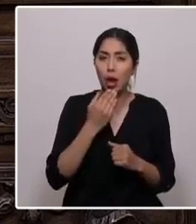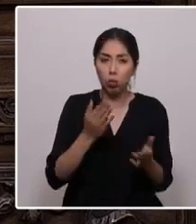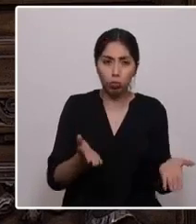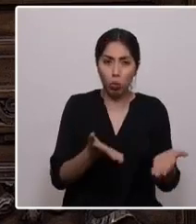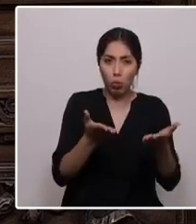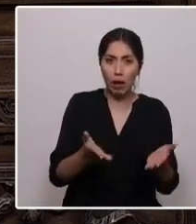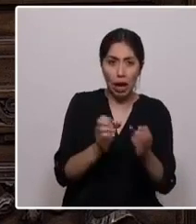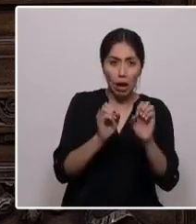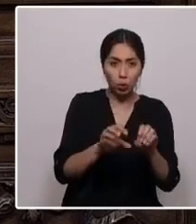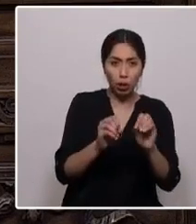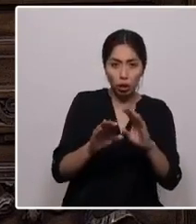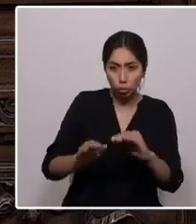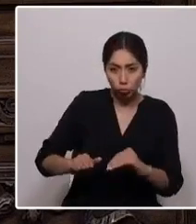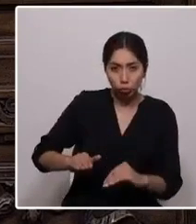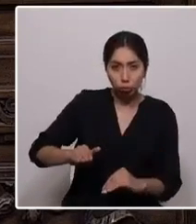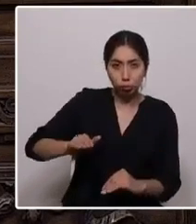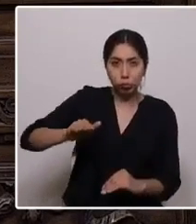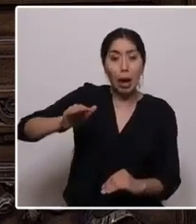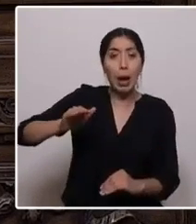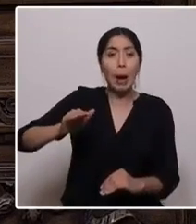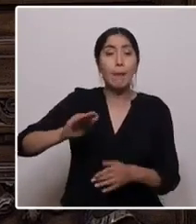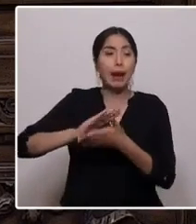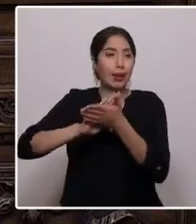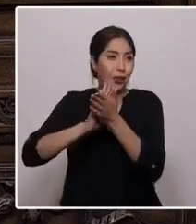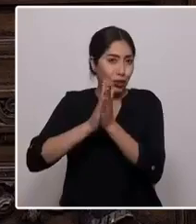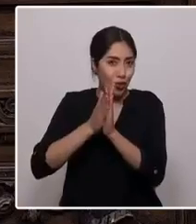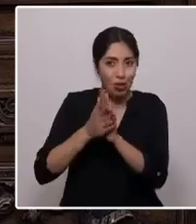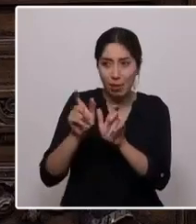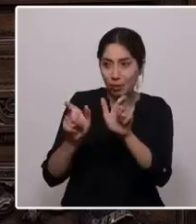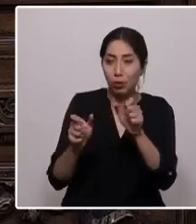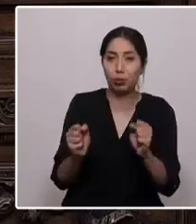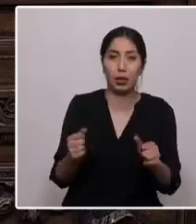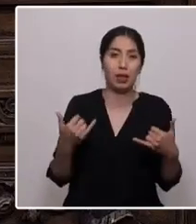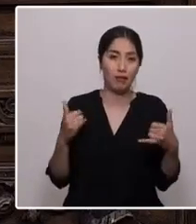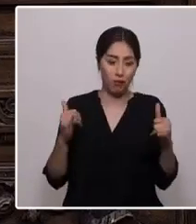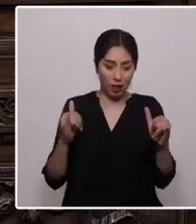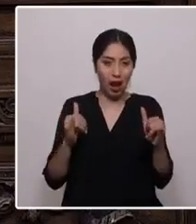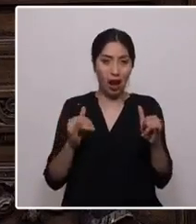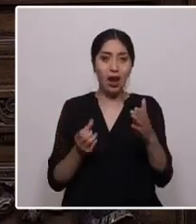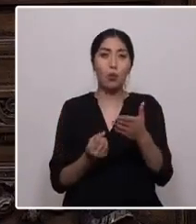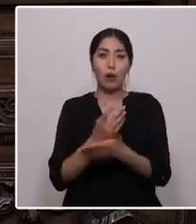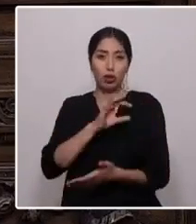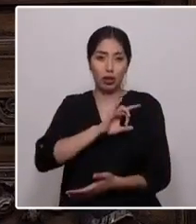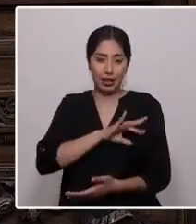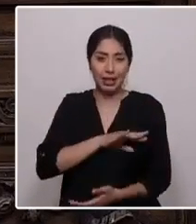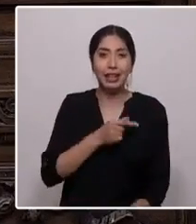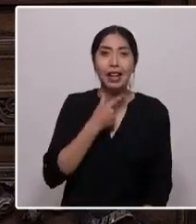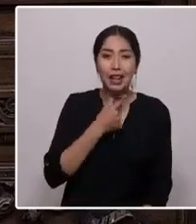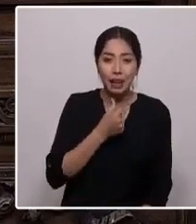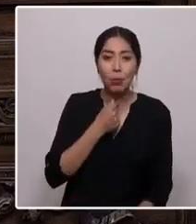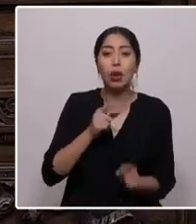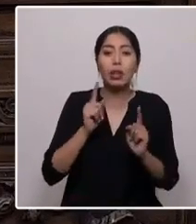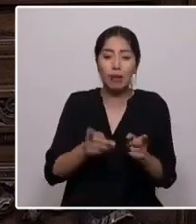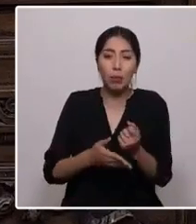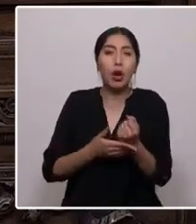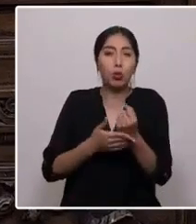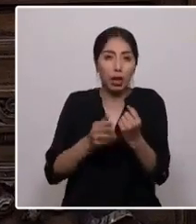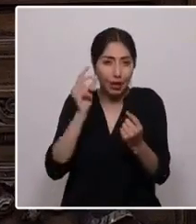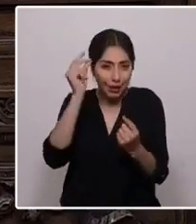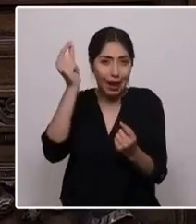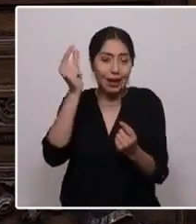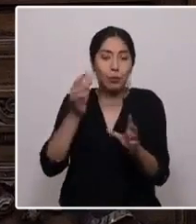gozo lúdico de todas y todos en el nuevo Chile que queremos y debemos ayudar a crear. Muchas gracias.